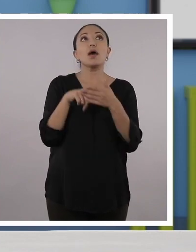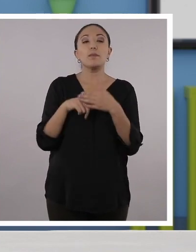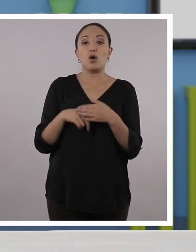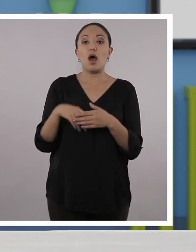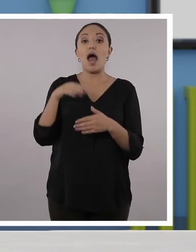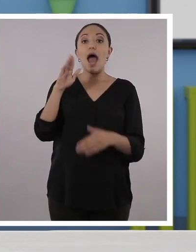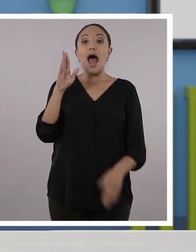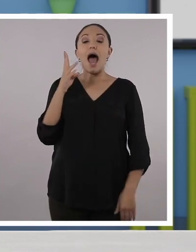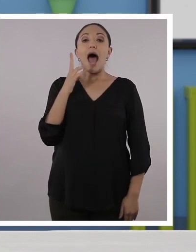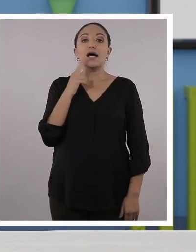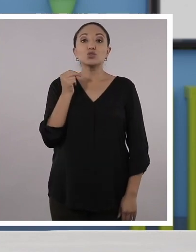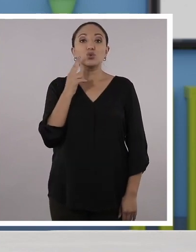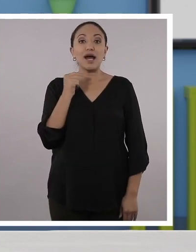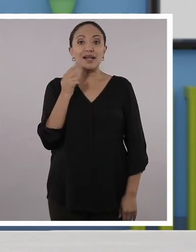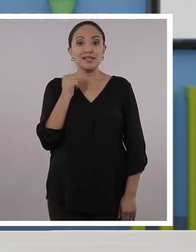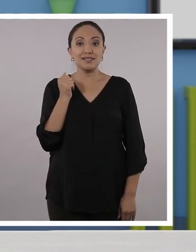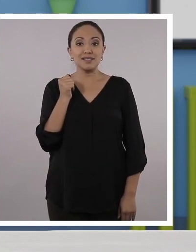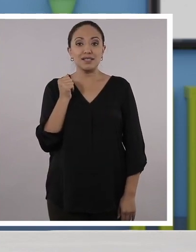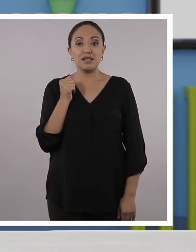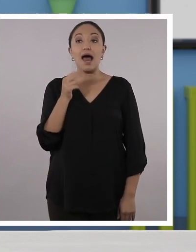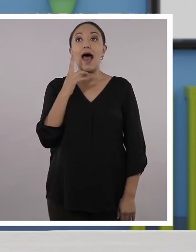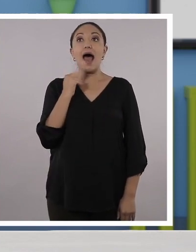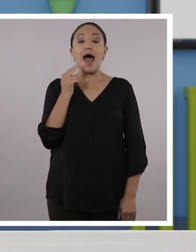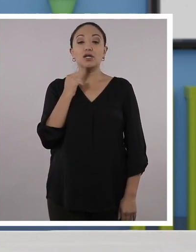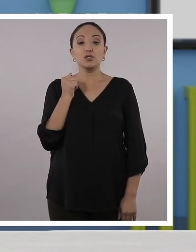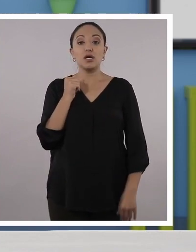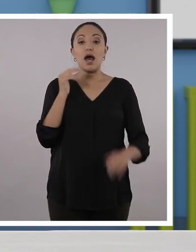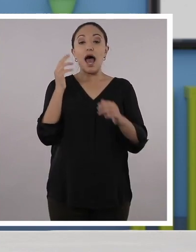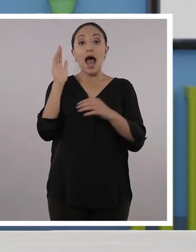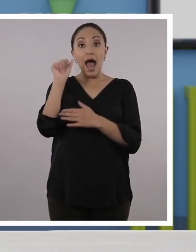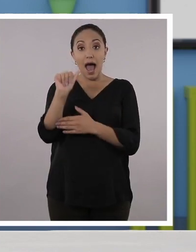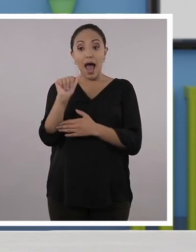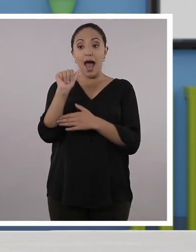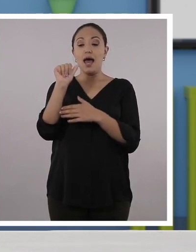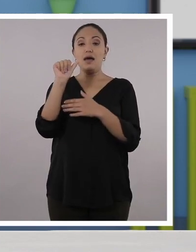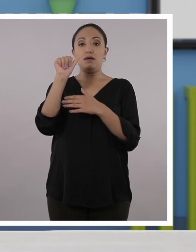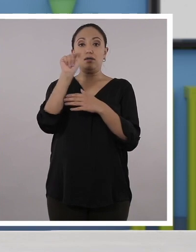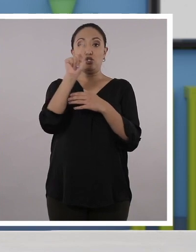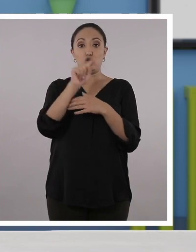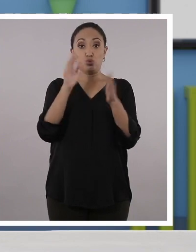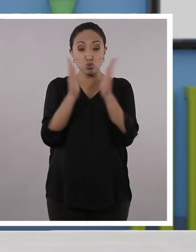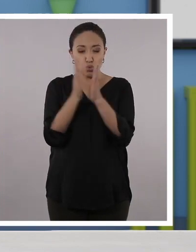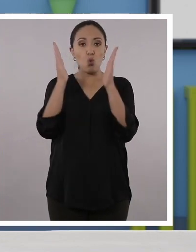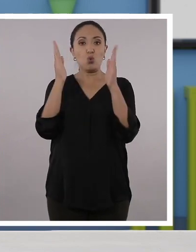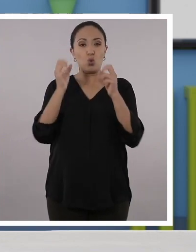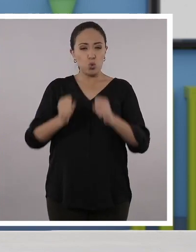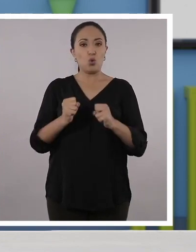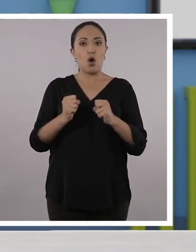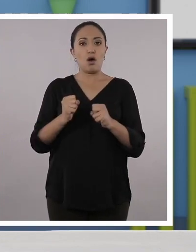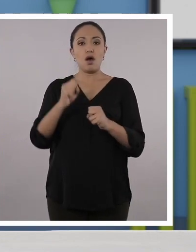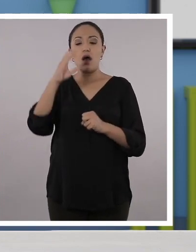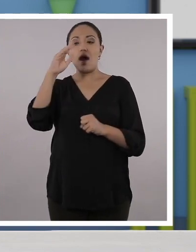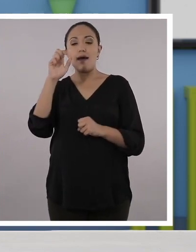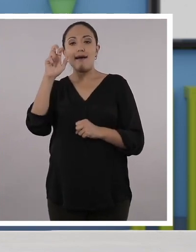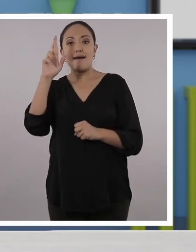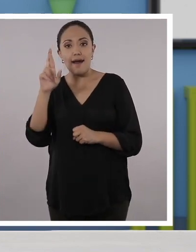para cocinar. Azúcar. Azúcar. Tilde en la U. Y termina en consonante que